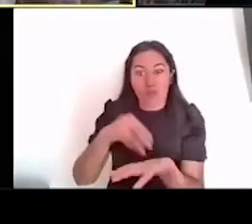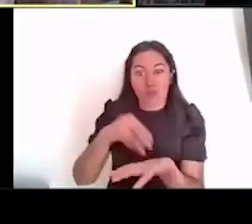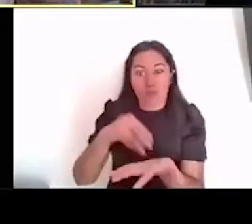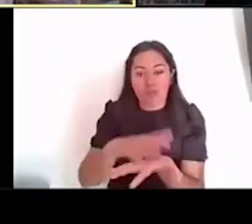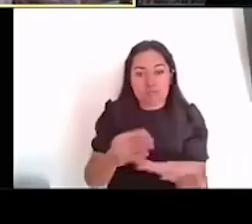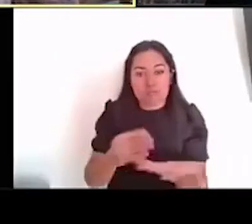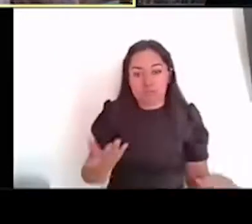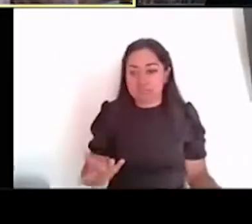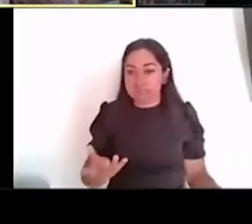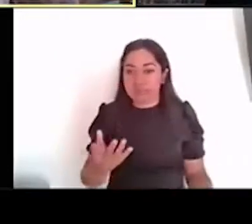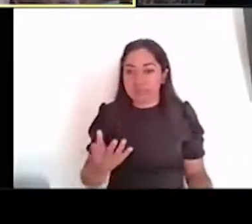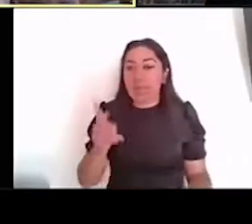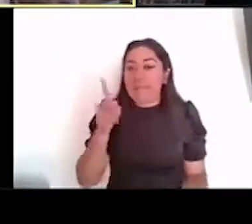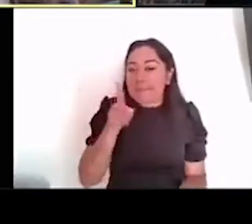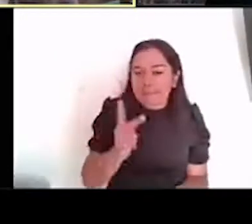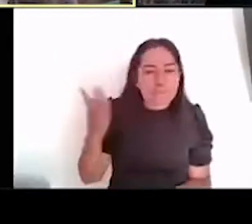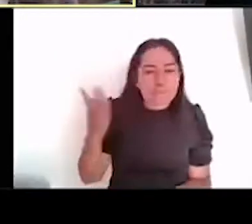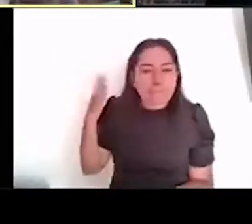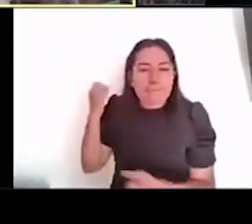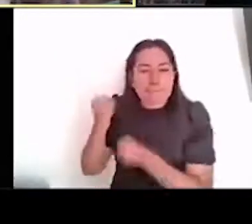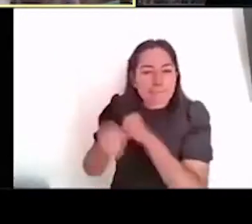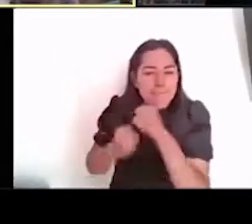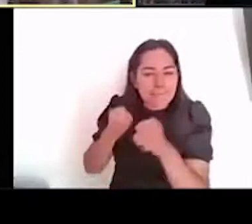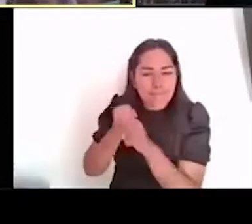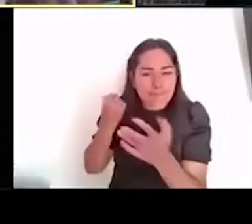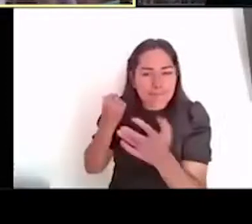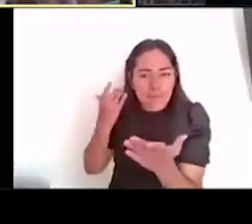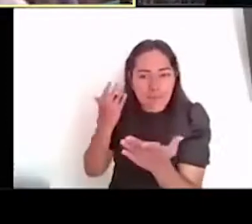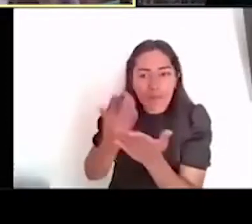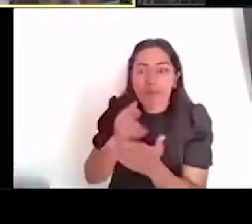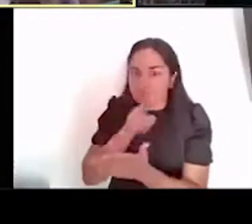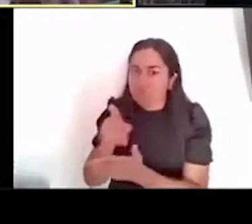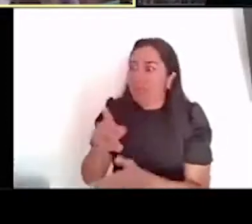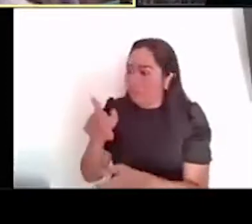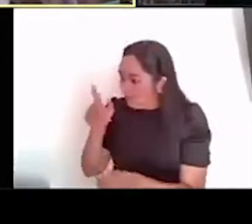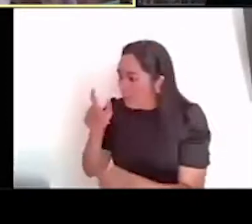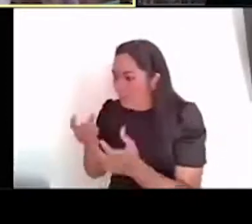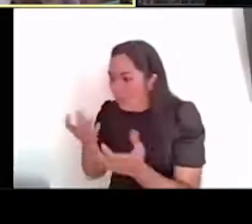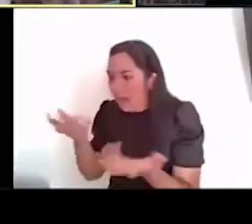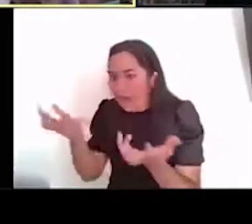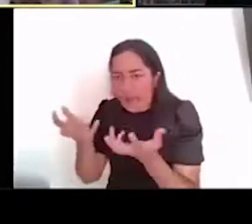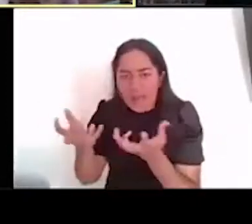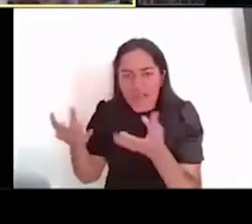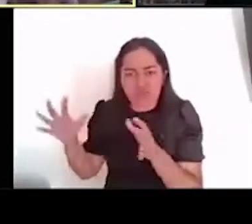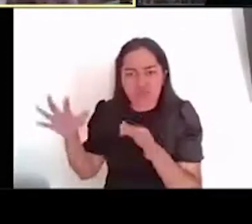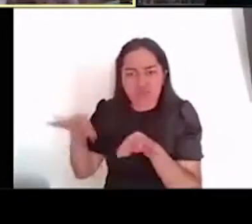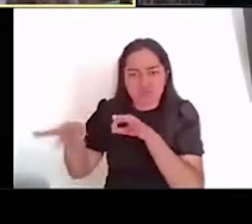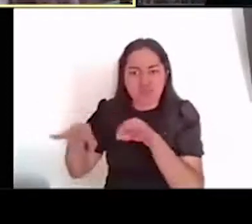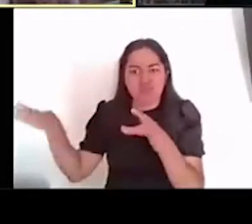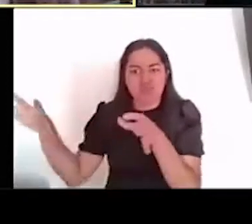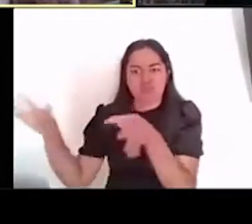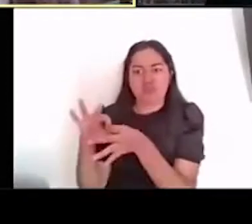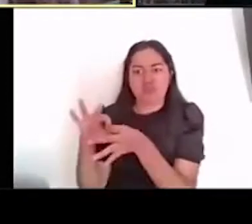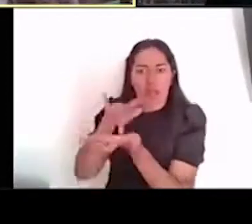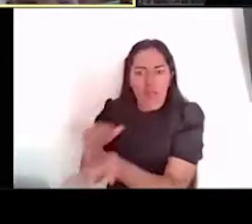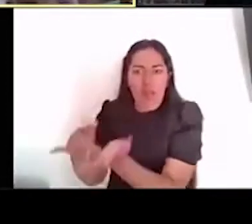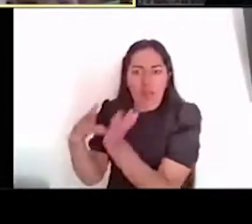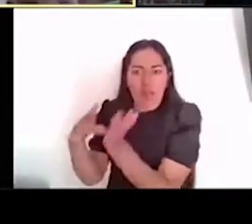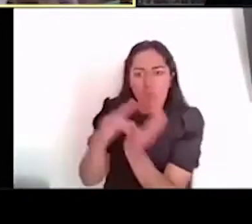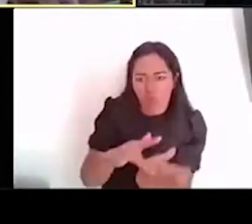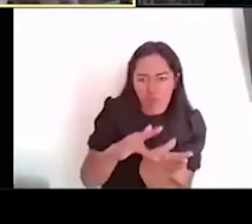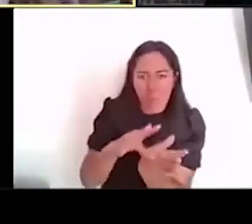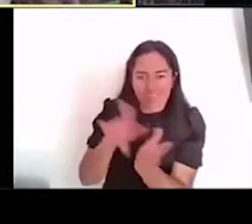años se ha logrado algo magnífico en este proceso, en esta mancuerna conservador-arqueólogo, y creo que